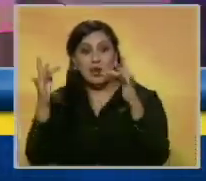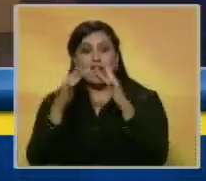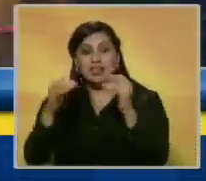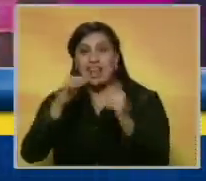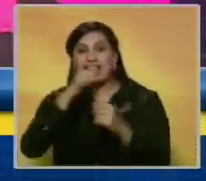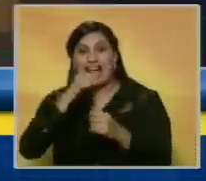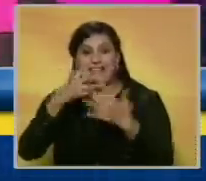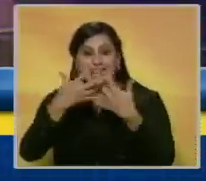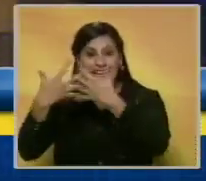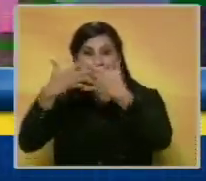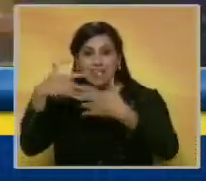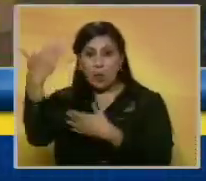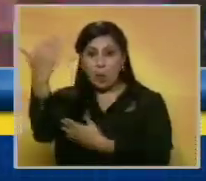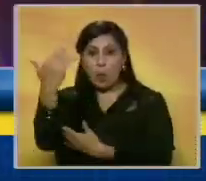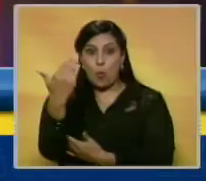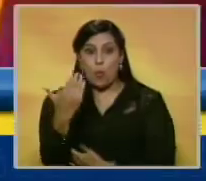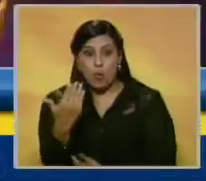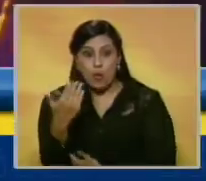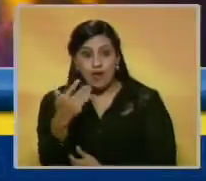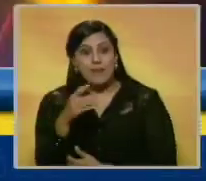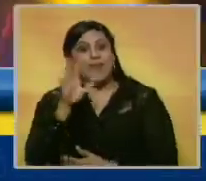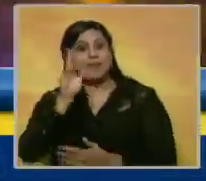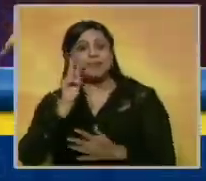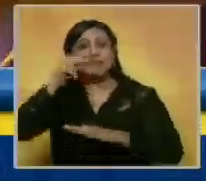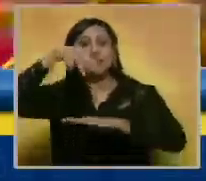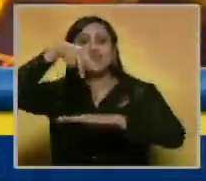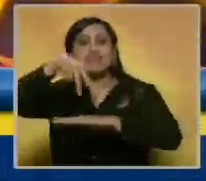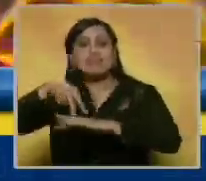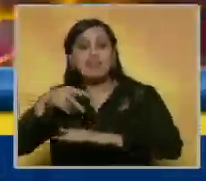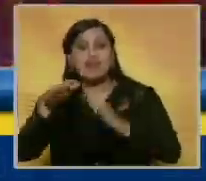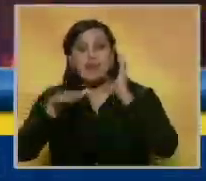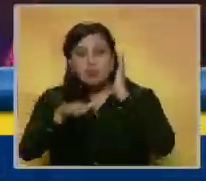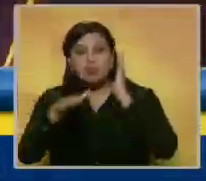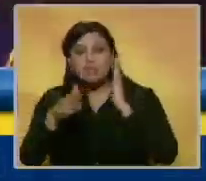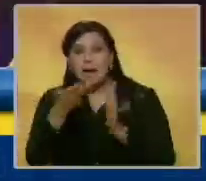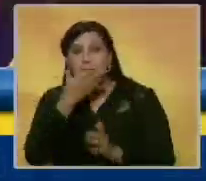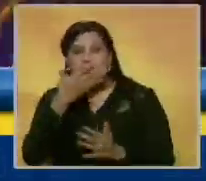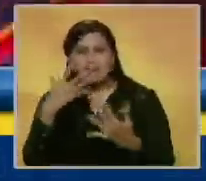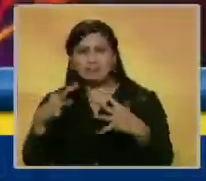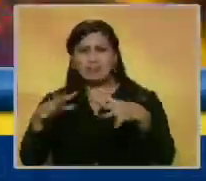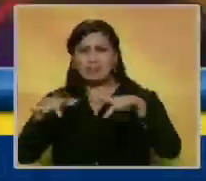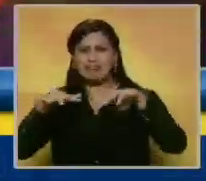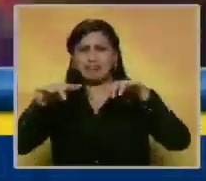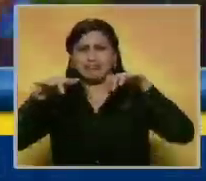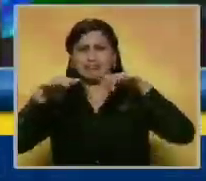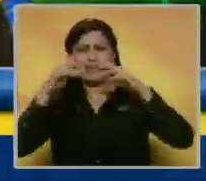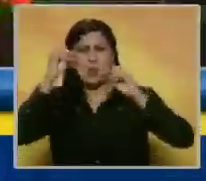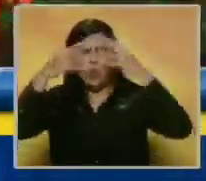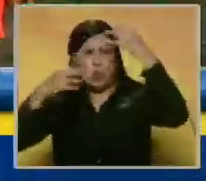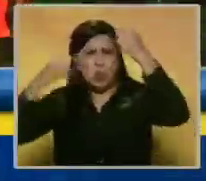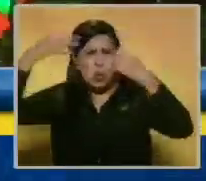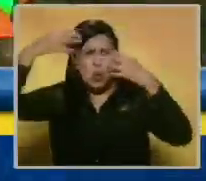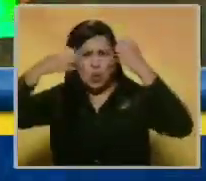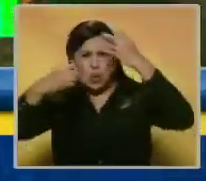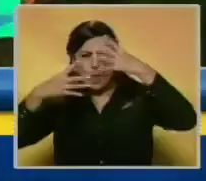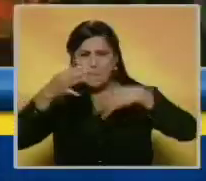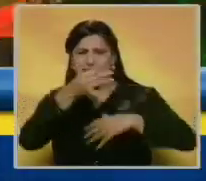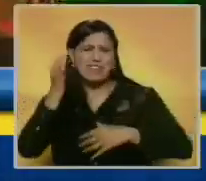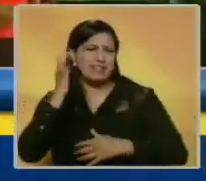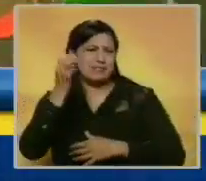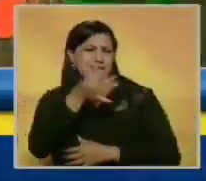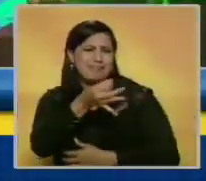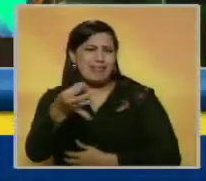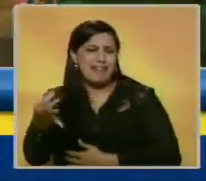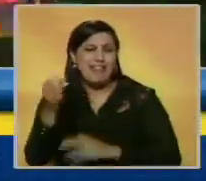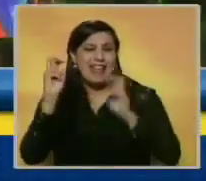cantante estadounidense Florida, quien subió a un imponente escenario con una impresionante iluminación, montaje y sonido,